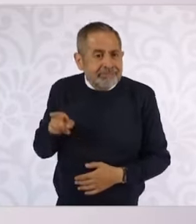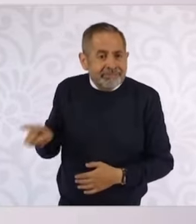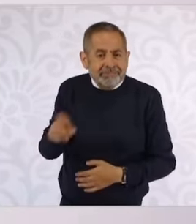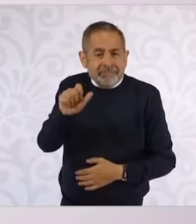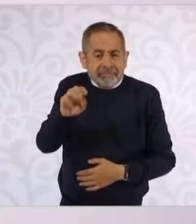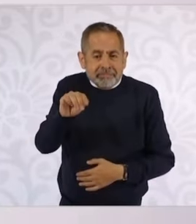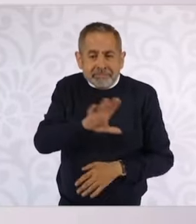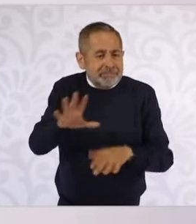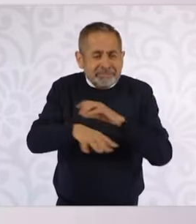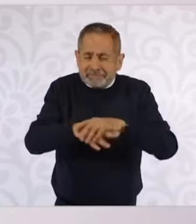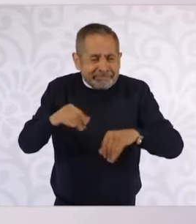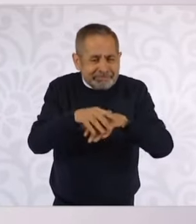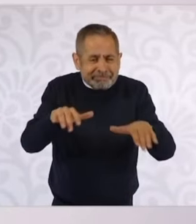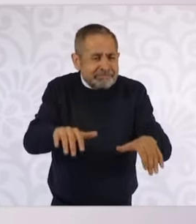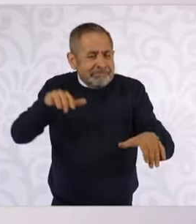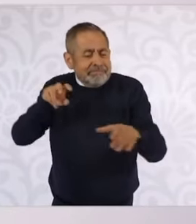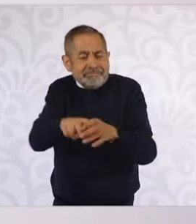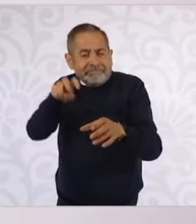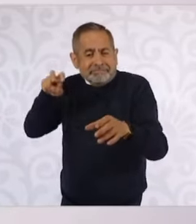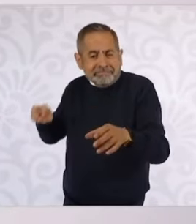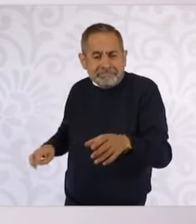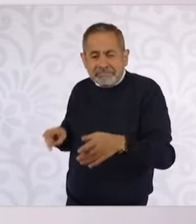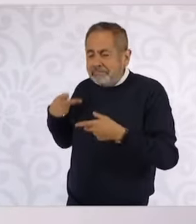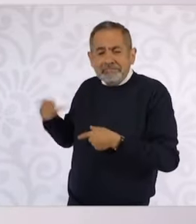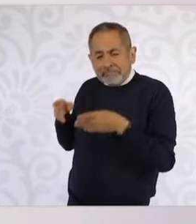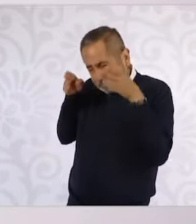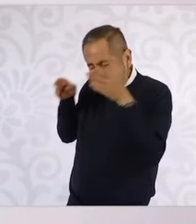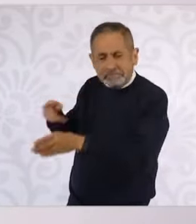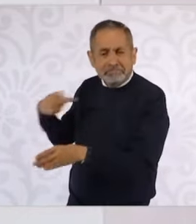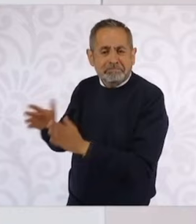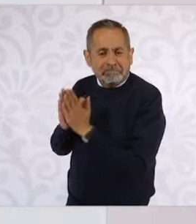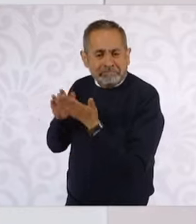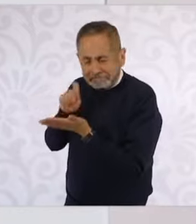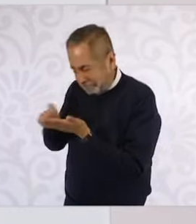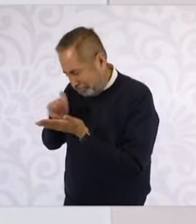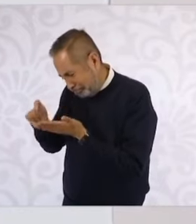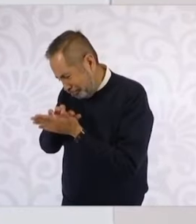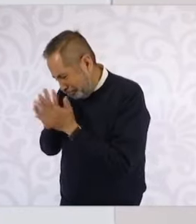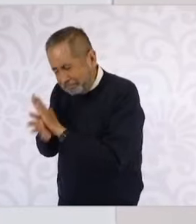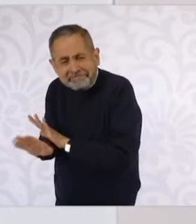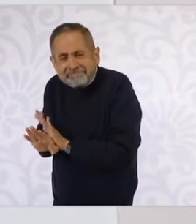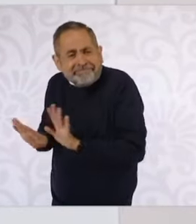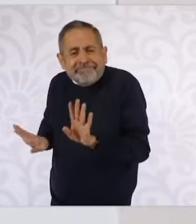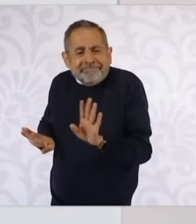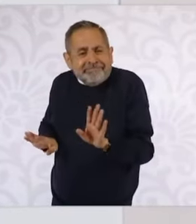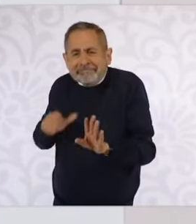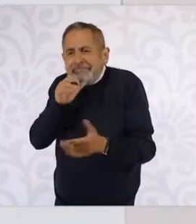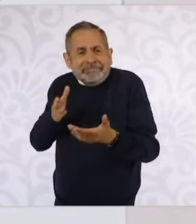de la vida pública, está escribiendo su libro, está en otras tareas de la transformación.